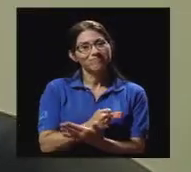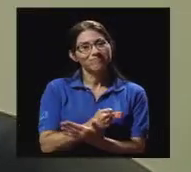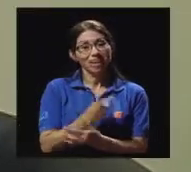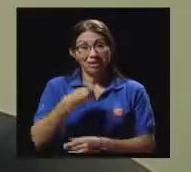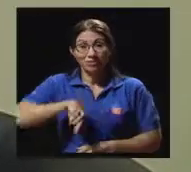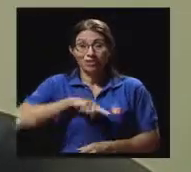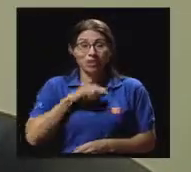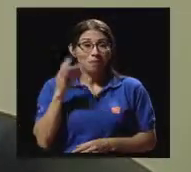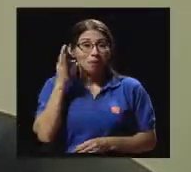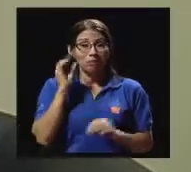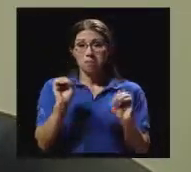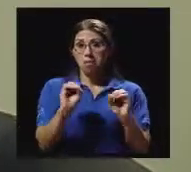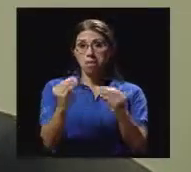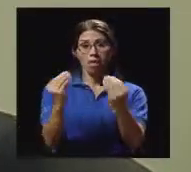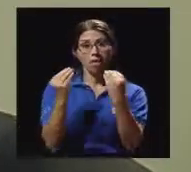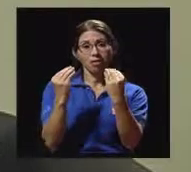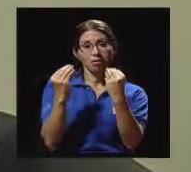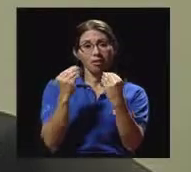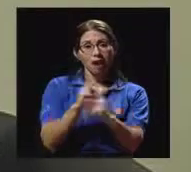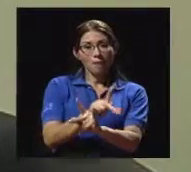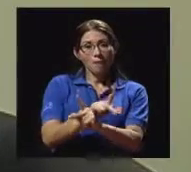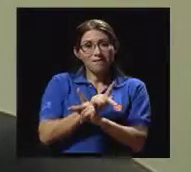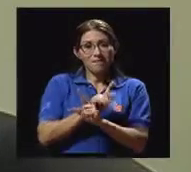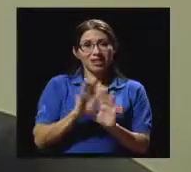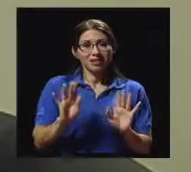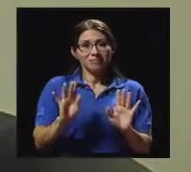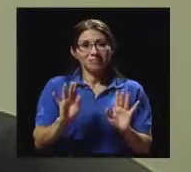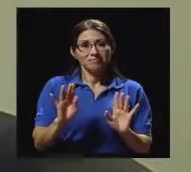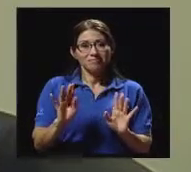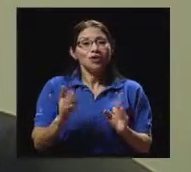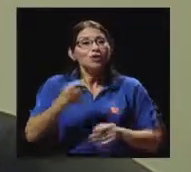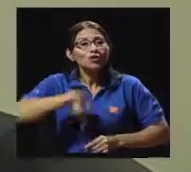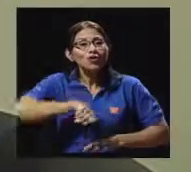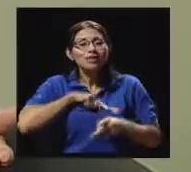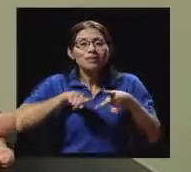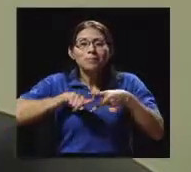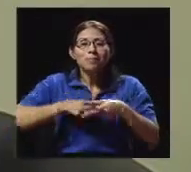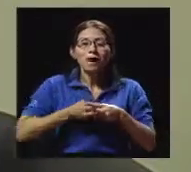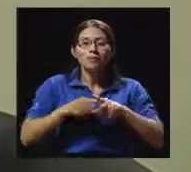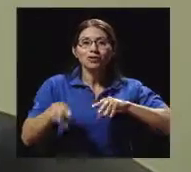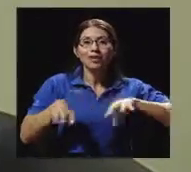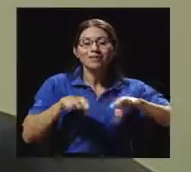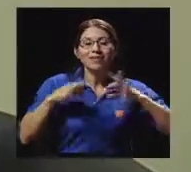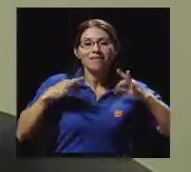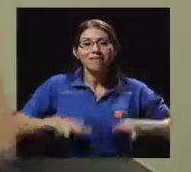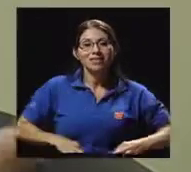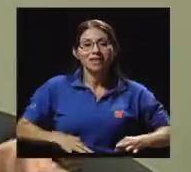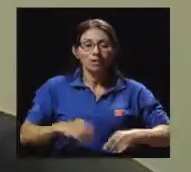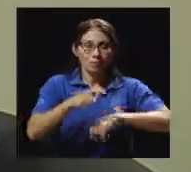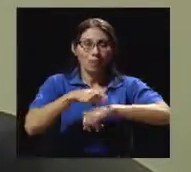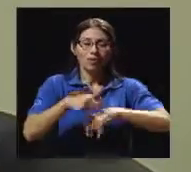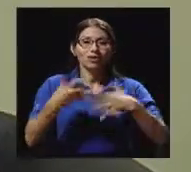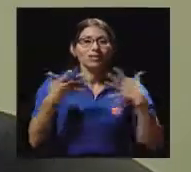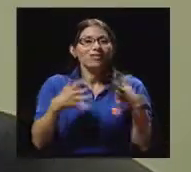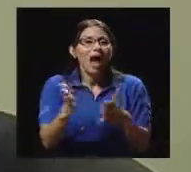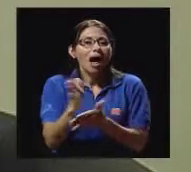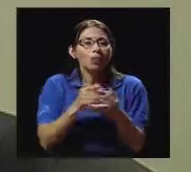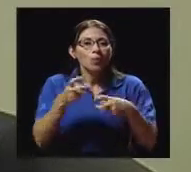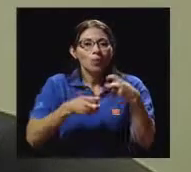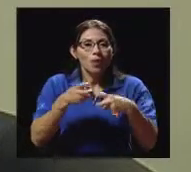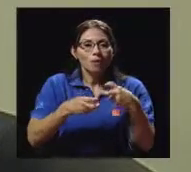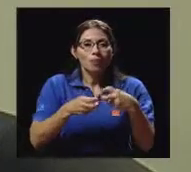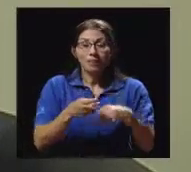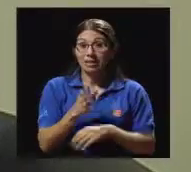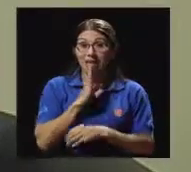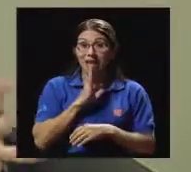prevenir. Lamentablemente, nosotros ya empezamos a hacer actividad física porque hay algún trastorno. Ustedes hablaban después de los 30